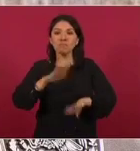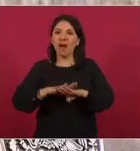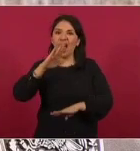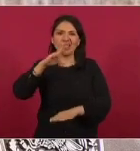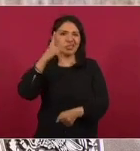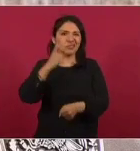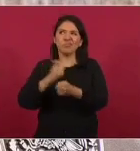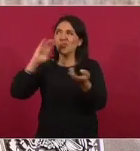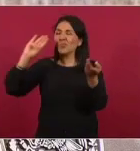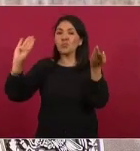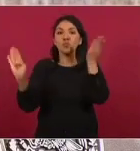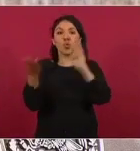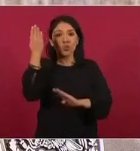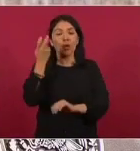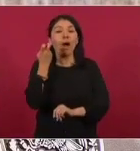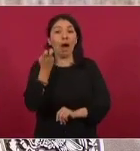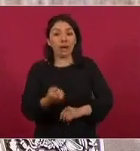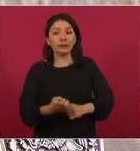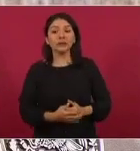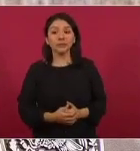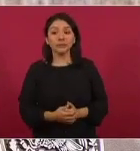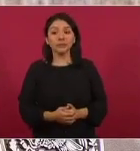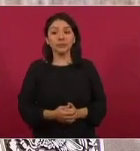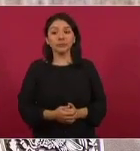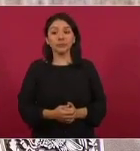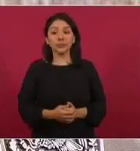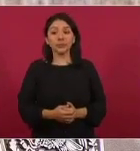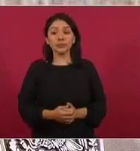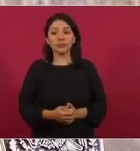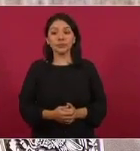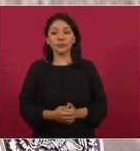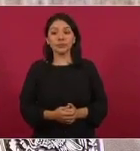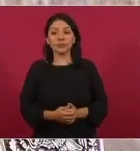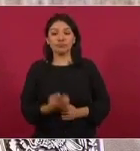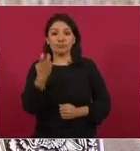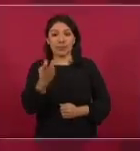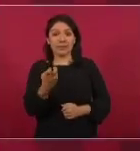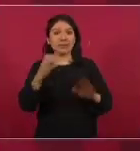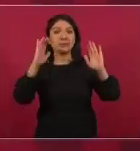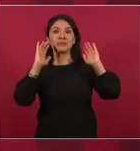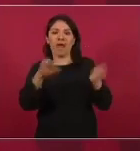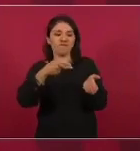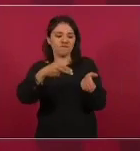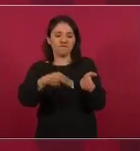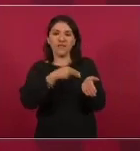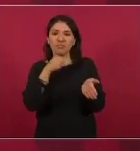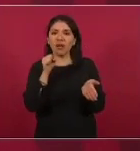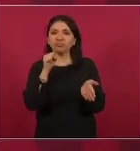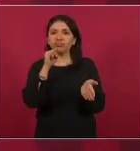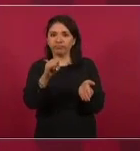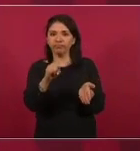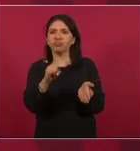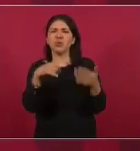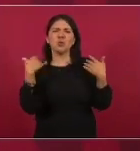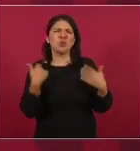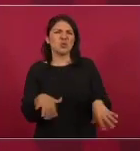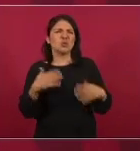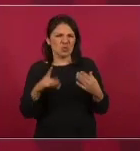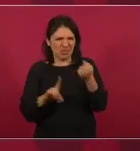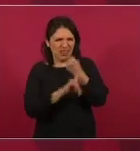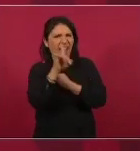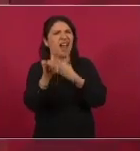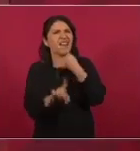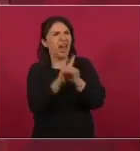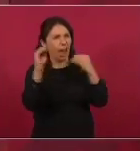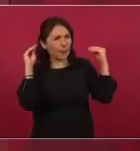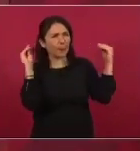mundo. Entonces, eso se logró, enfrentamos todos los obstáculos.